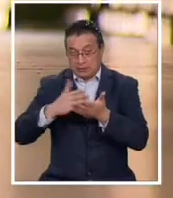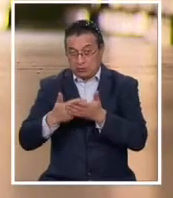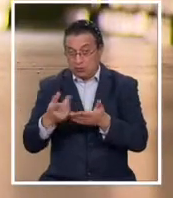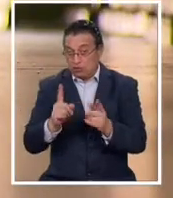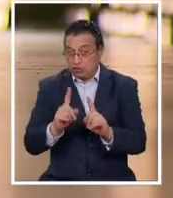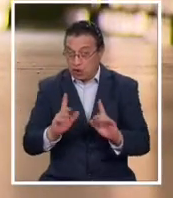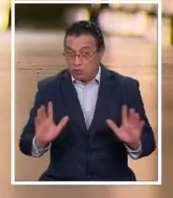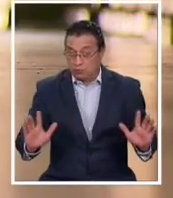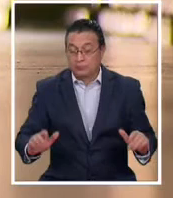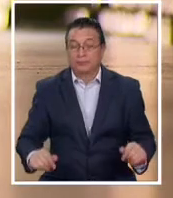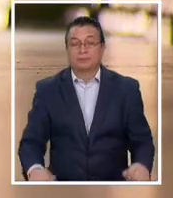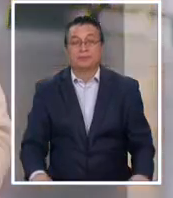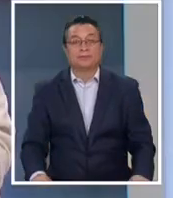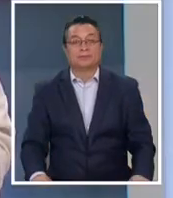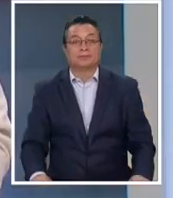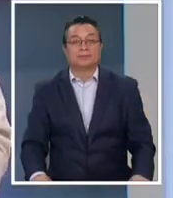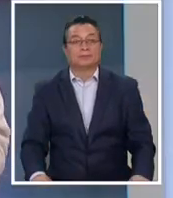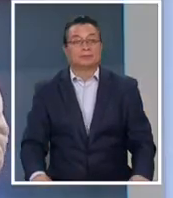integrantes.